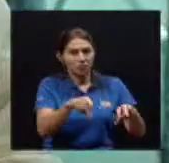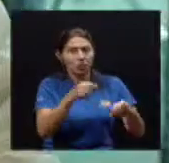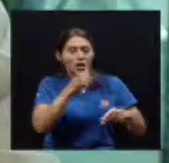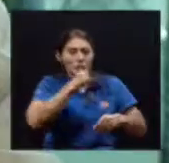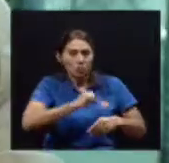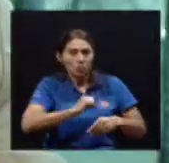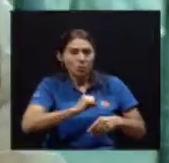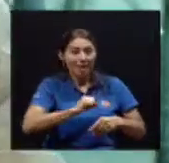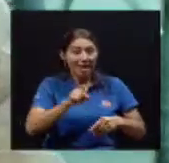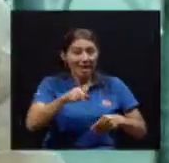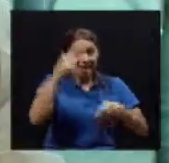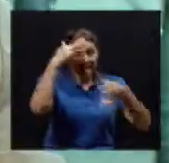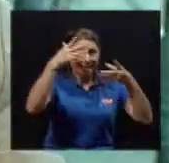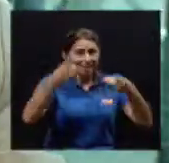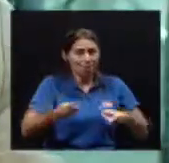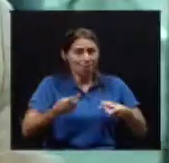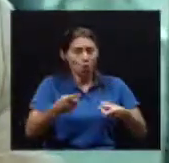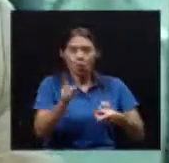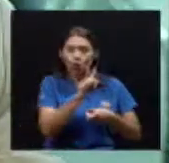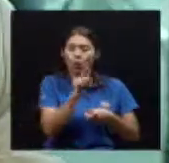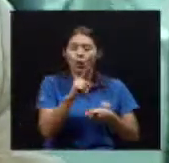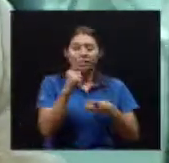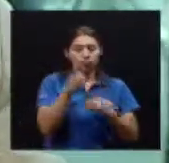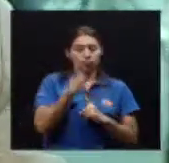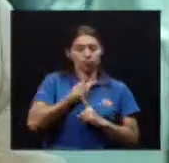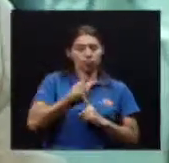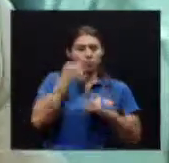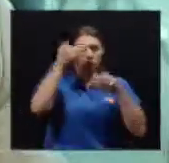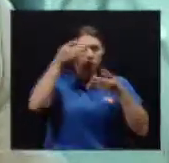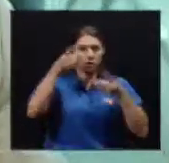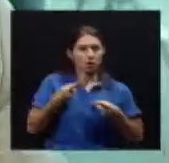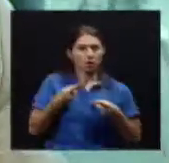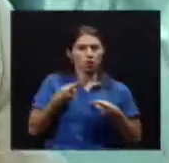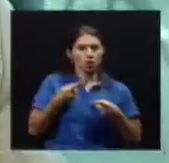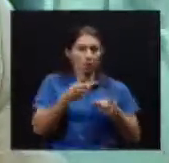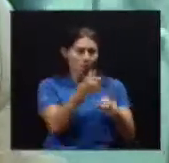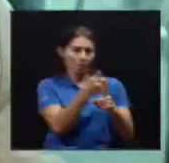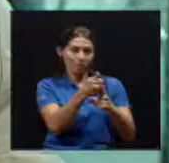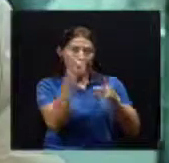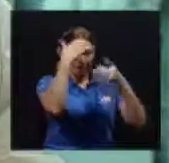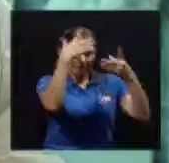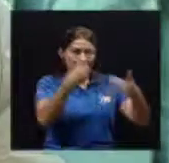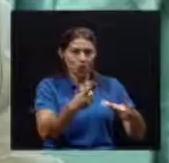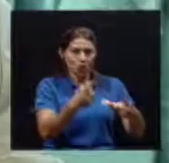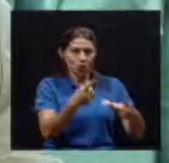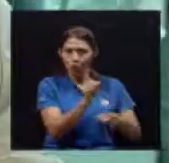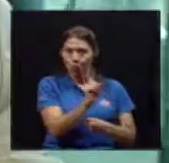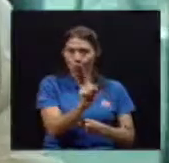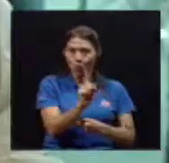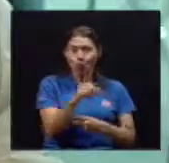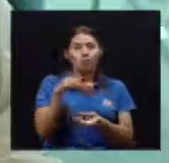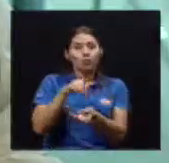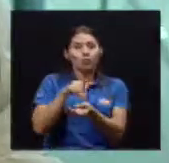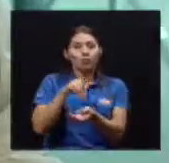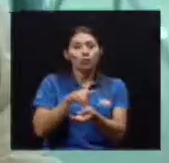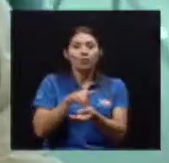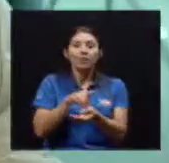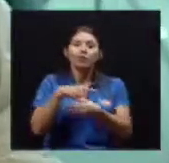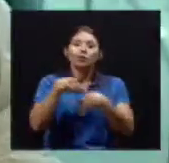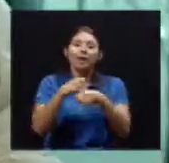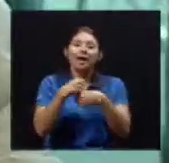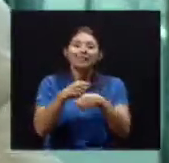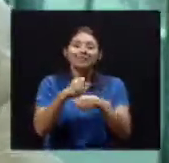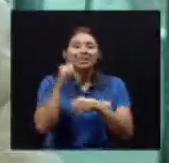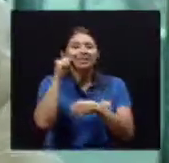Cirugías Retiran los removibles Y todo Por razones obvias Pero Después de que ya El paciente Ha sanado Ha salido del